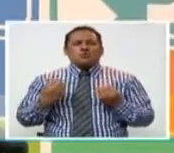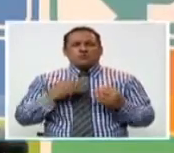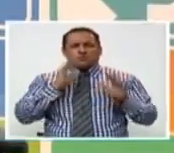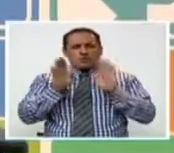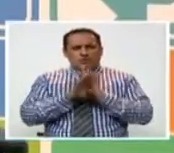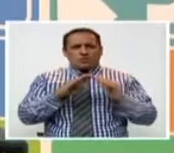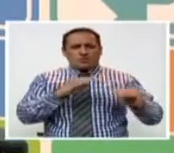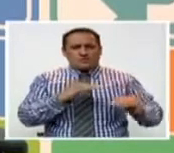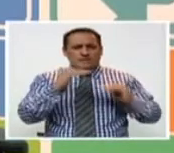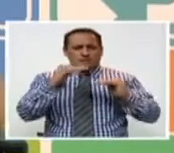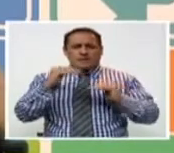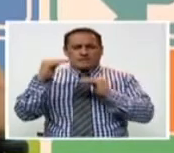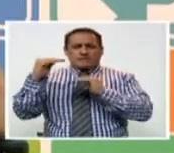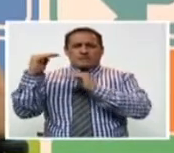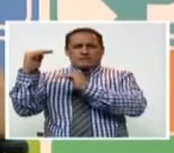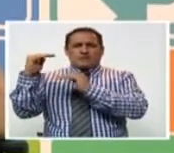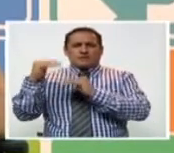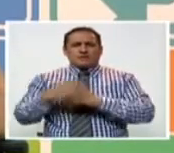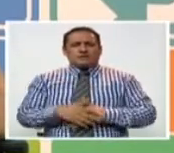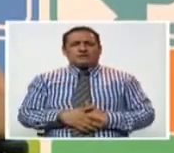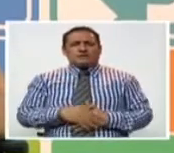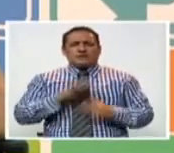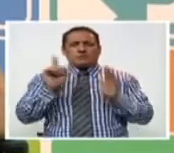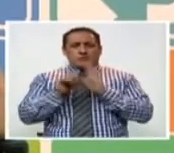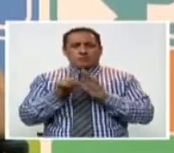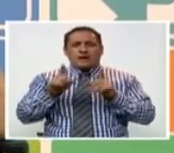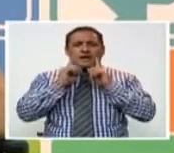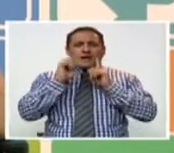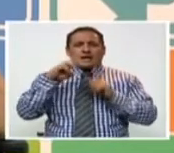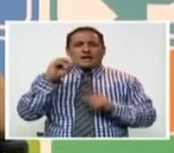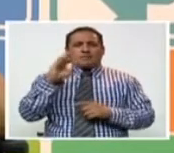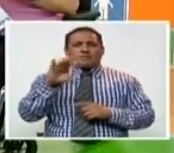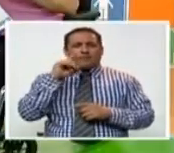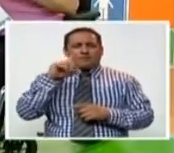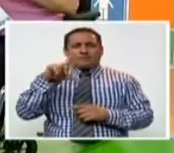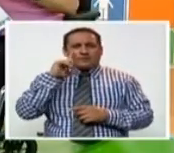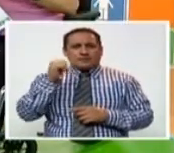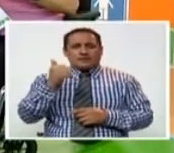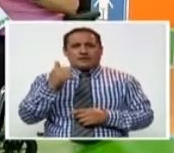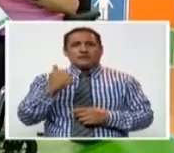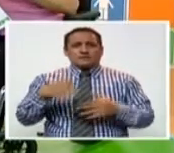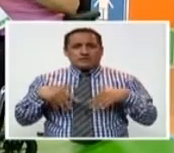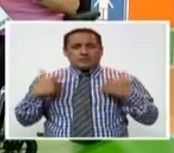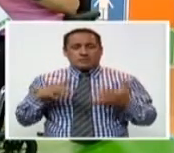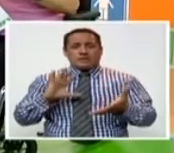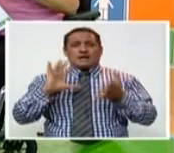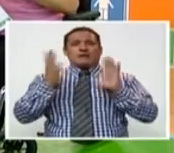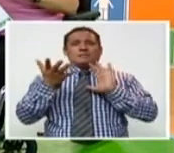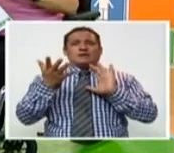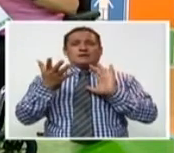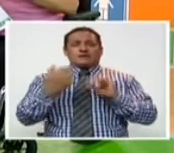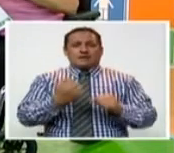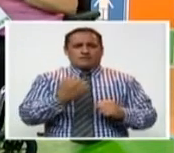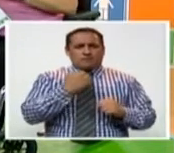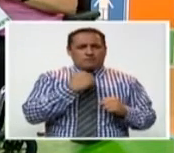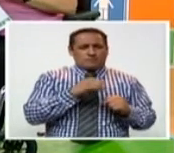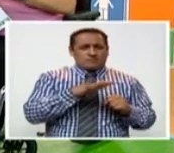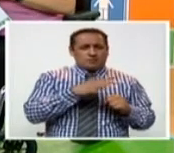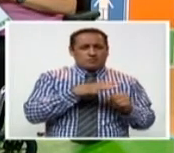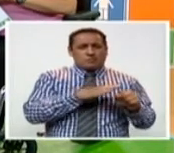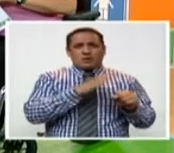ejemplo, de los diferentes niveles de la hemofilia, ¿se pueden transformar de leves